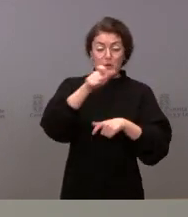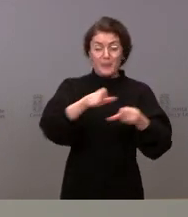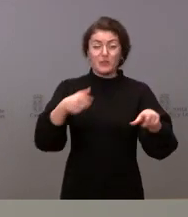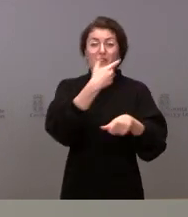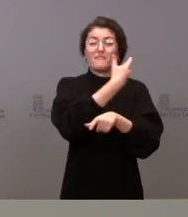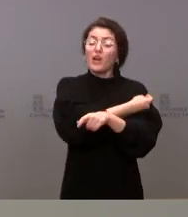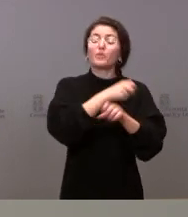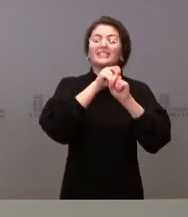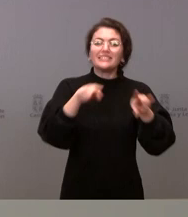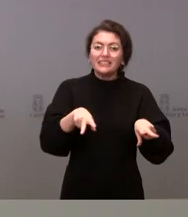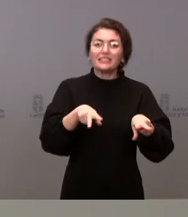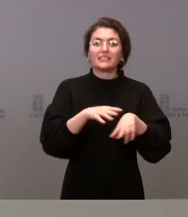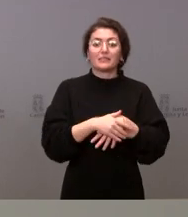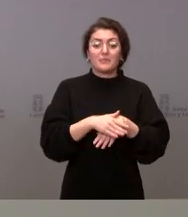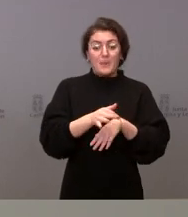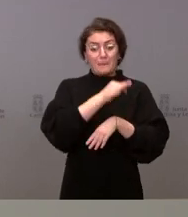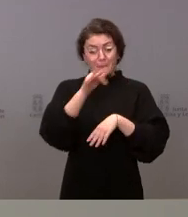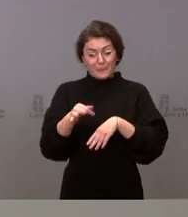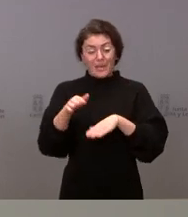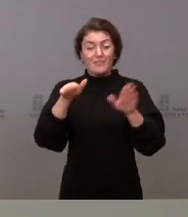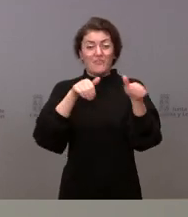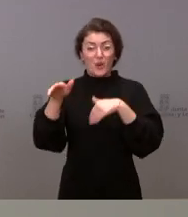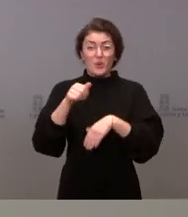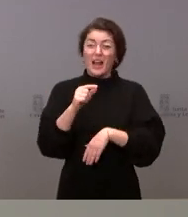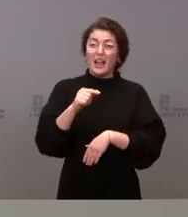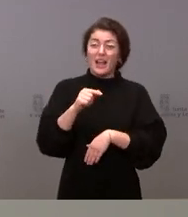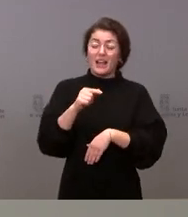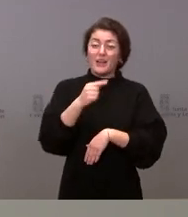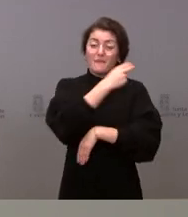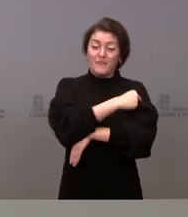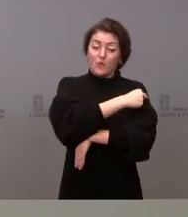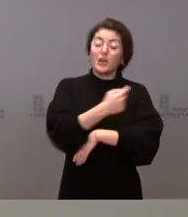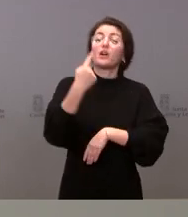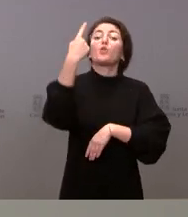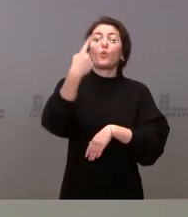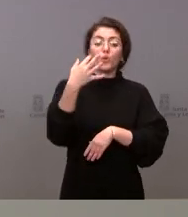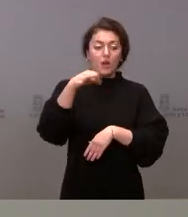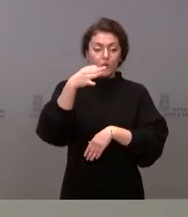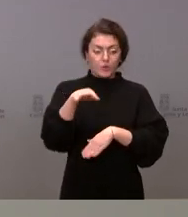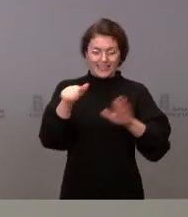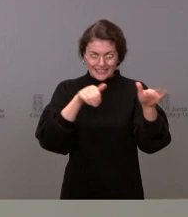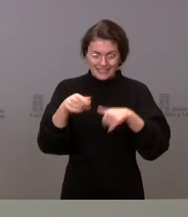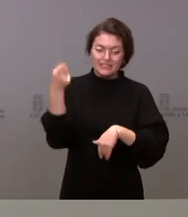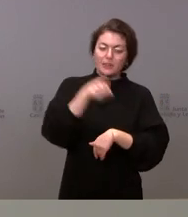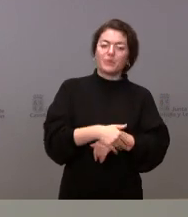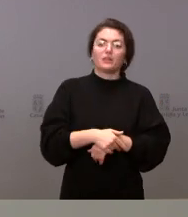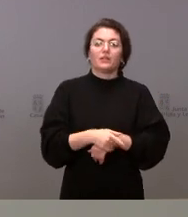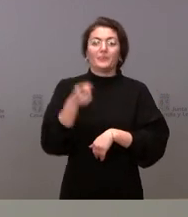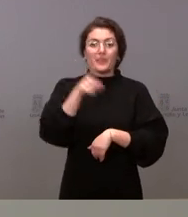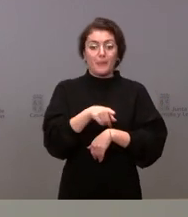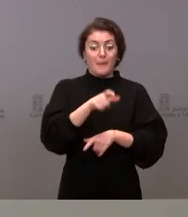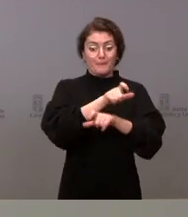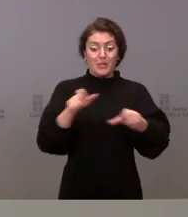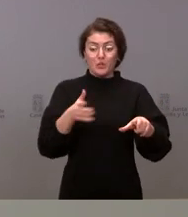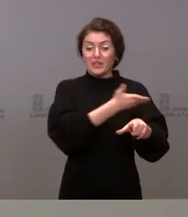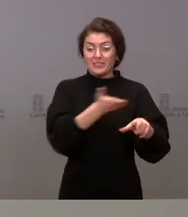personas que están vacunadas, pero de manera incompleta, que no se han puesto la segunda dosis. Hacer un llamamiento a aquellas personas que están pendientes